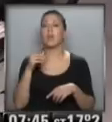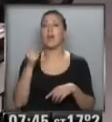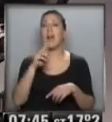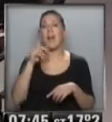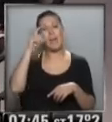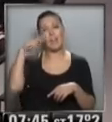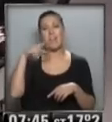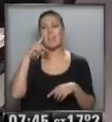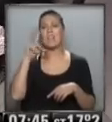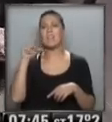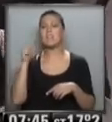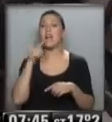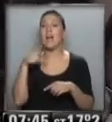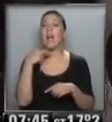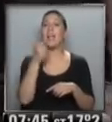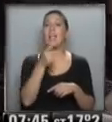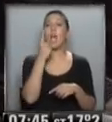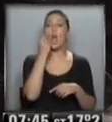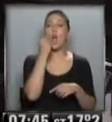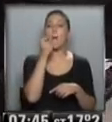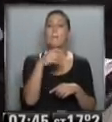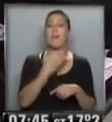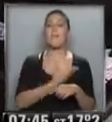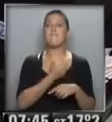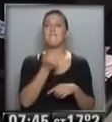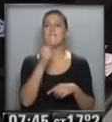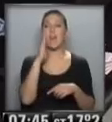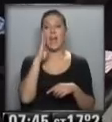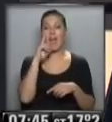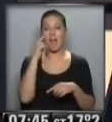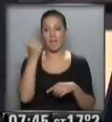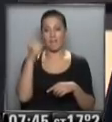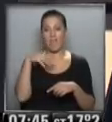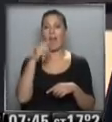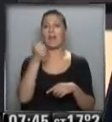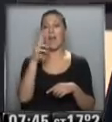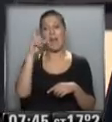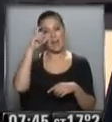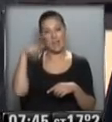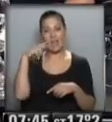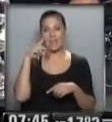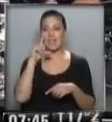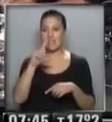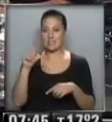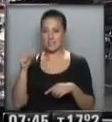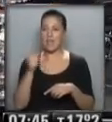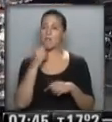ver con el actor Fabián Arenillas? La hija de Fabián Arenillas, muy joven por cierto, que aquí está debutando en el cine. Bueno, muy bien. En un ratito seguimos, Alejo.